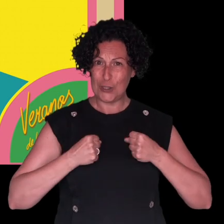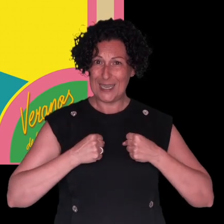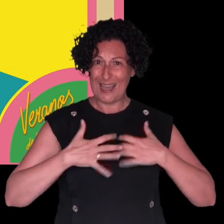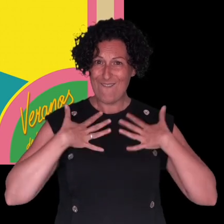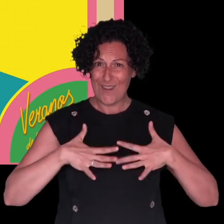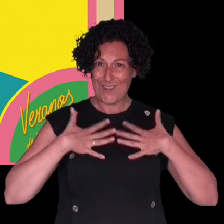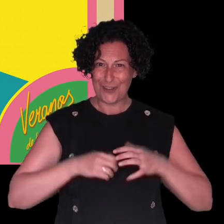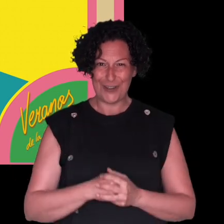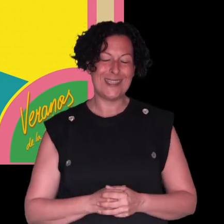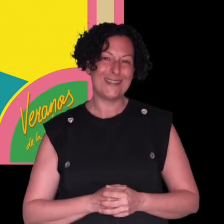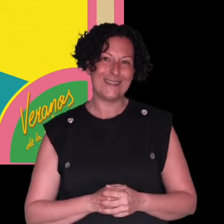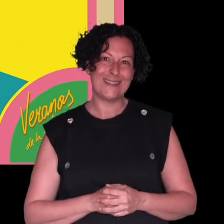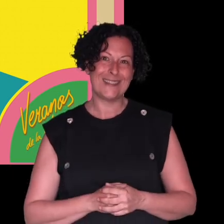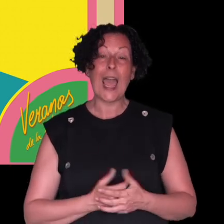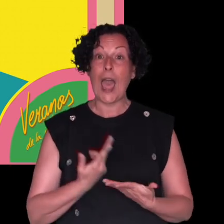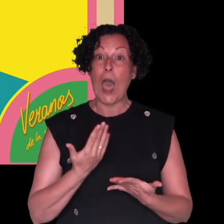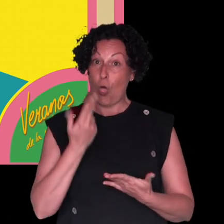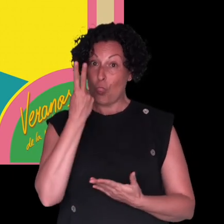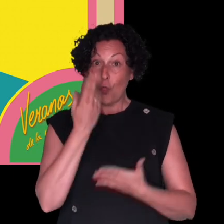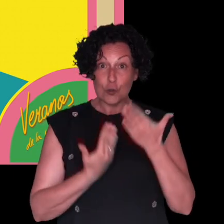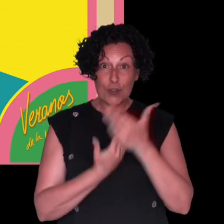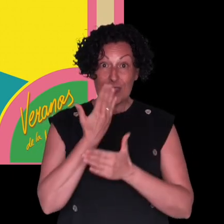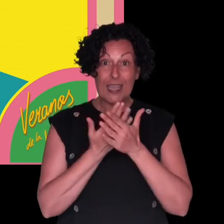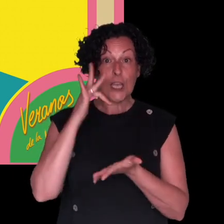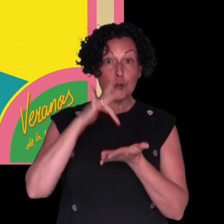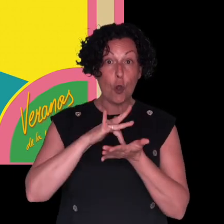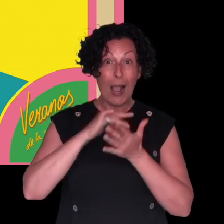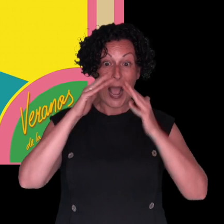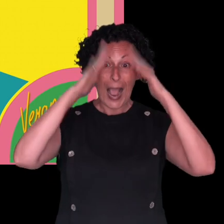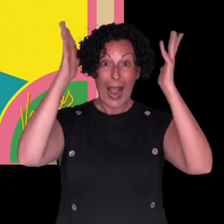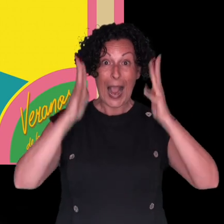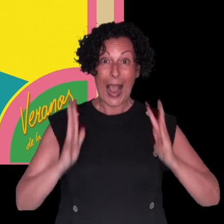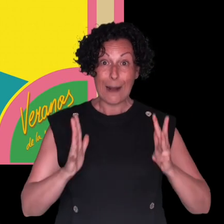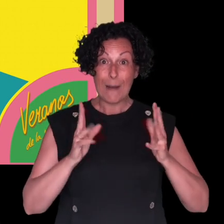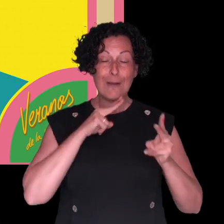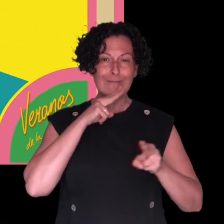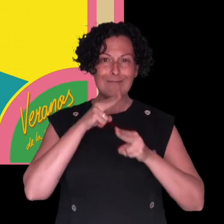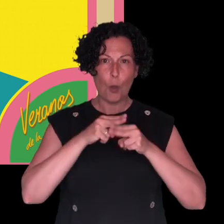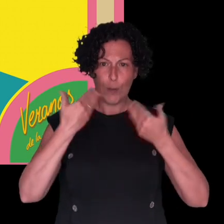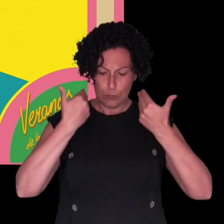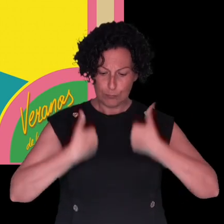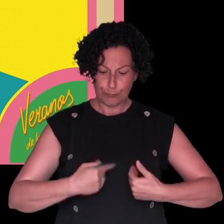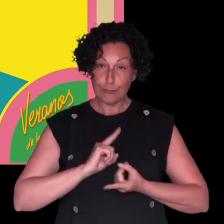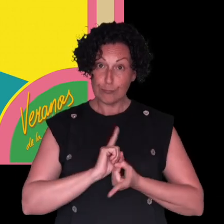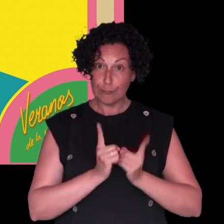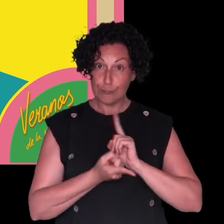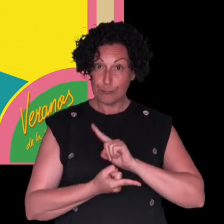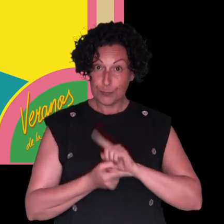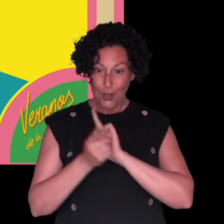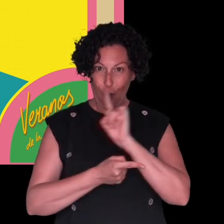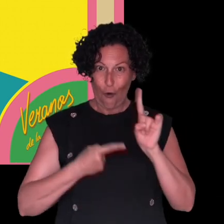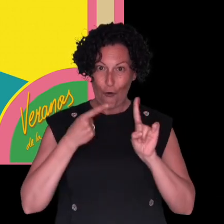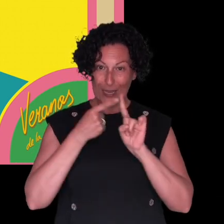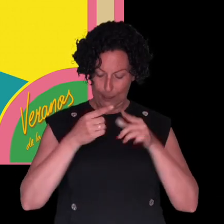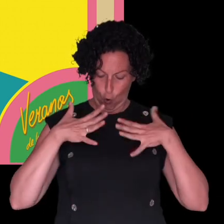y mochilas vibratorias. Durante estos dos días volverá a la zona de carpas tunéate compuestos para